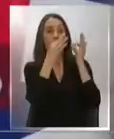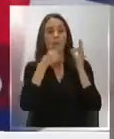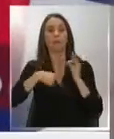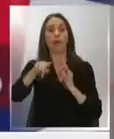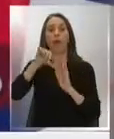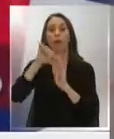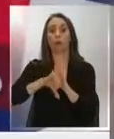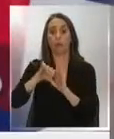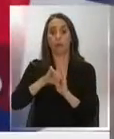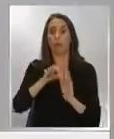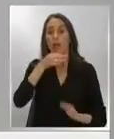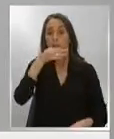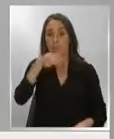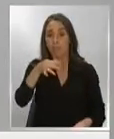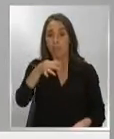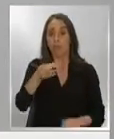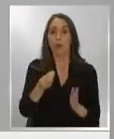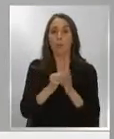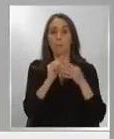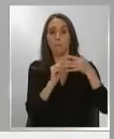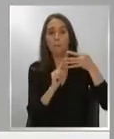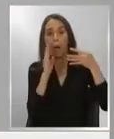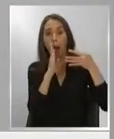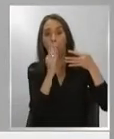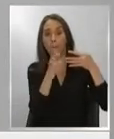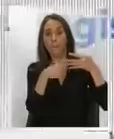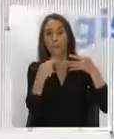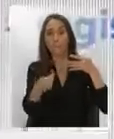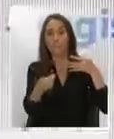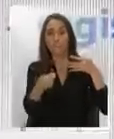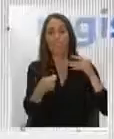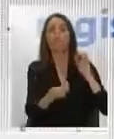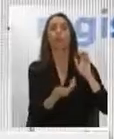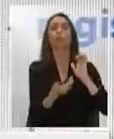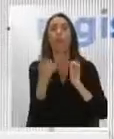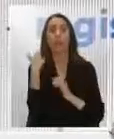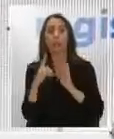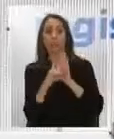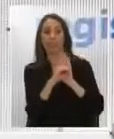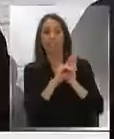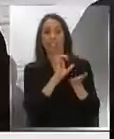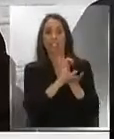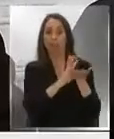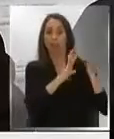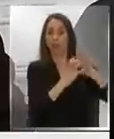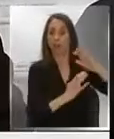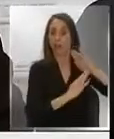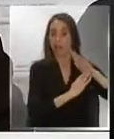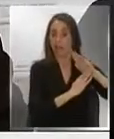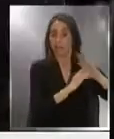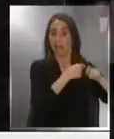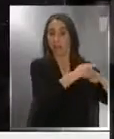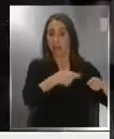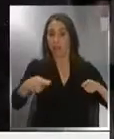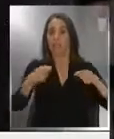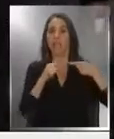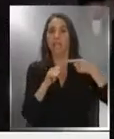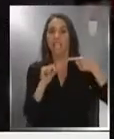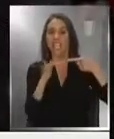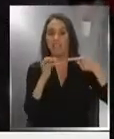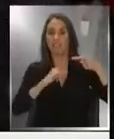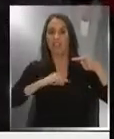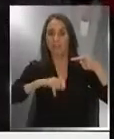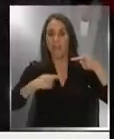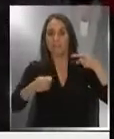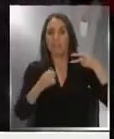También fue anunciada la extensión de los beneficios que surgieron de la mano del estado de catástrofe. El IFE o créditos como el Fogape seguirán vigentes.